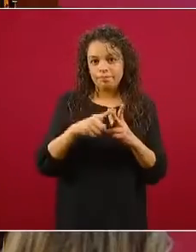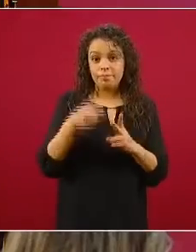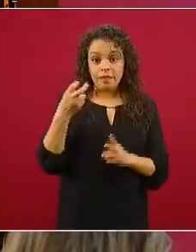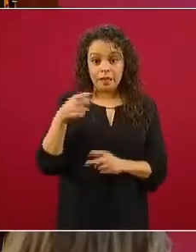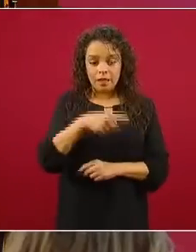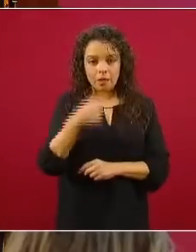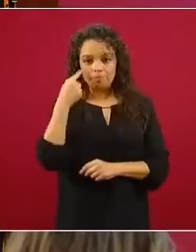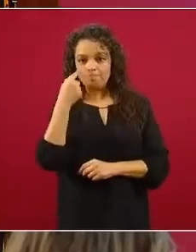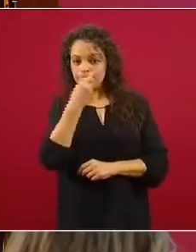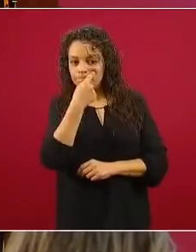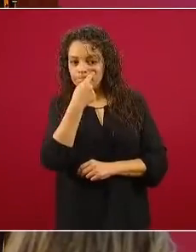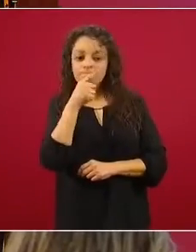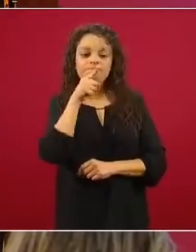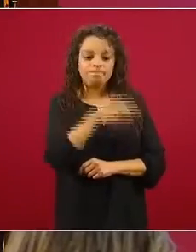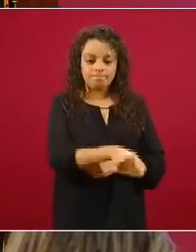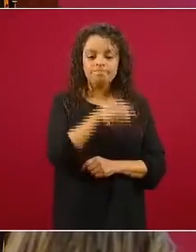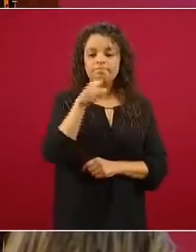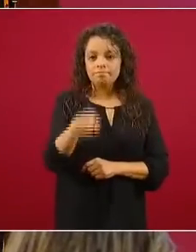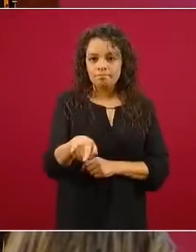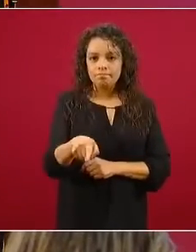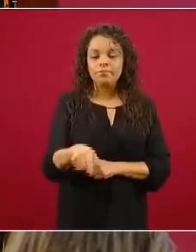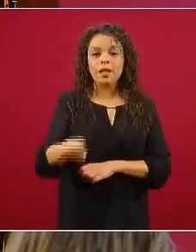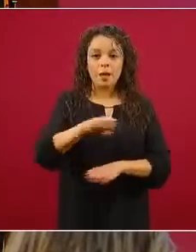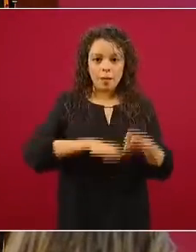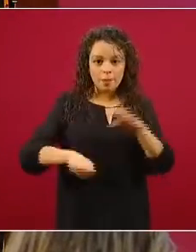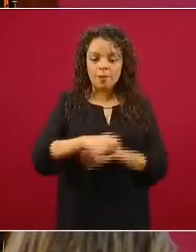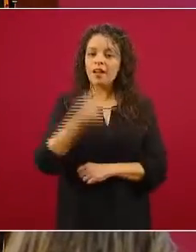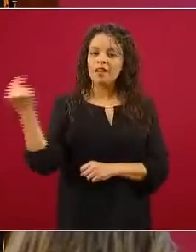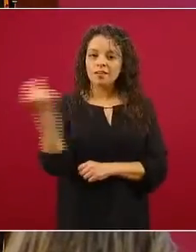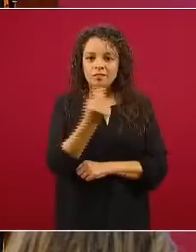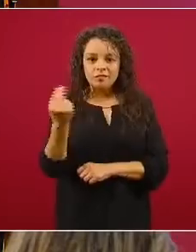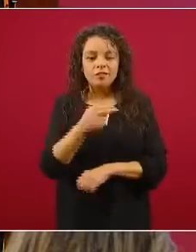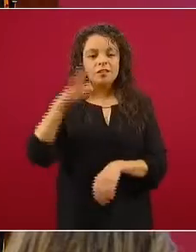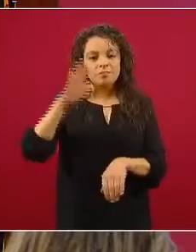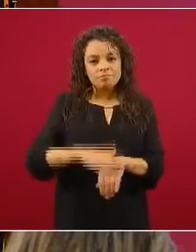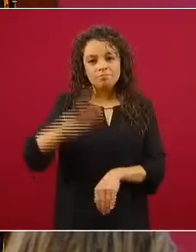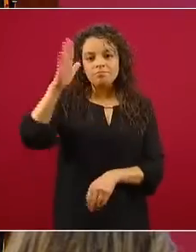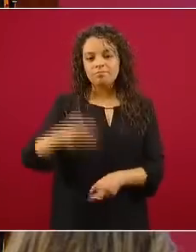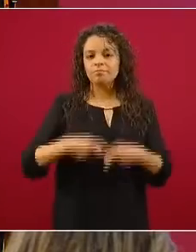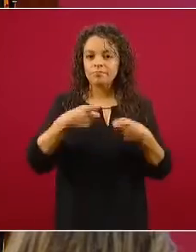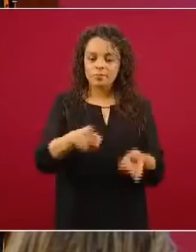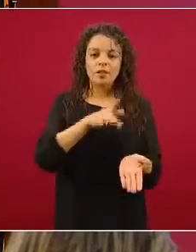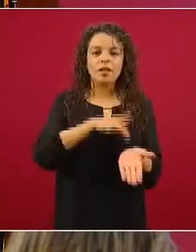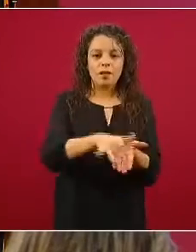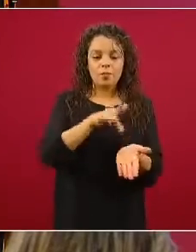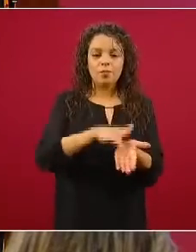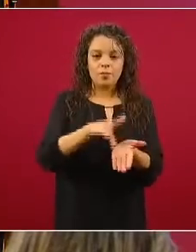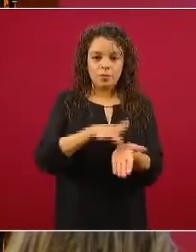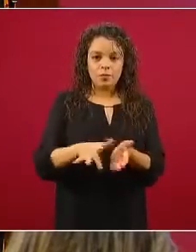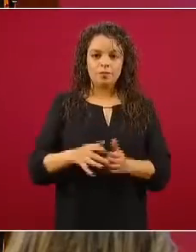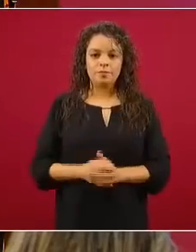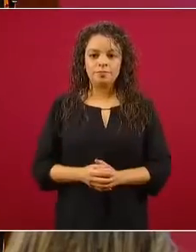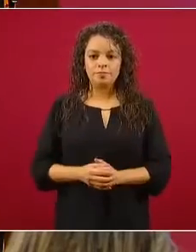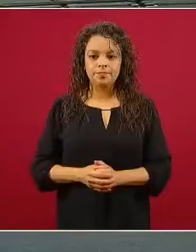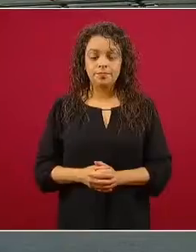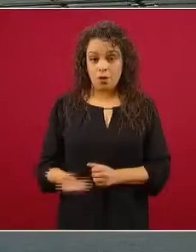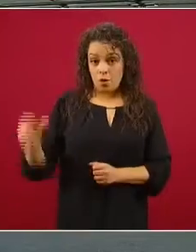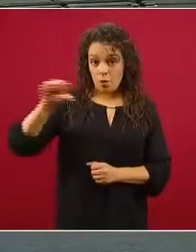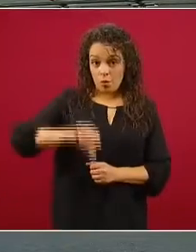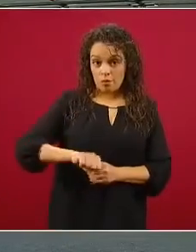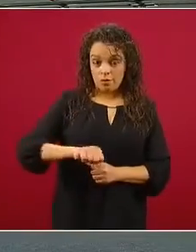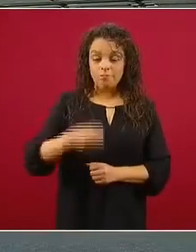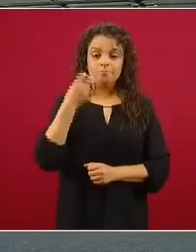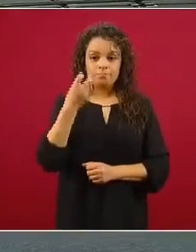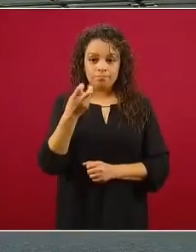decir estos son los empresarios que más necesitan de nosotros en este momento y por eso es que hoy quisiera en la